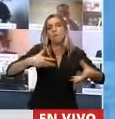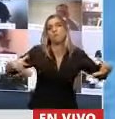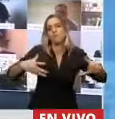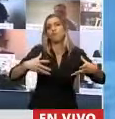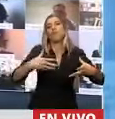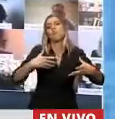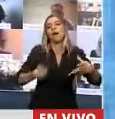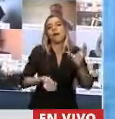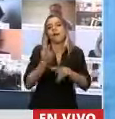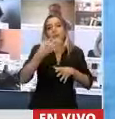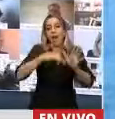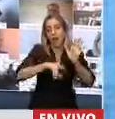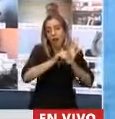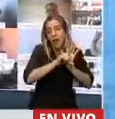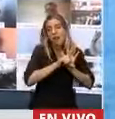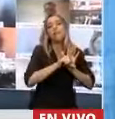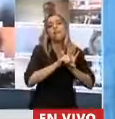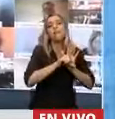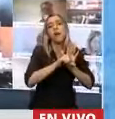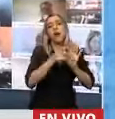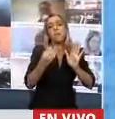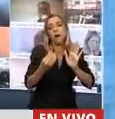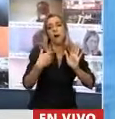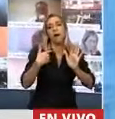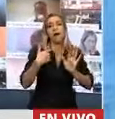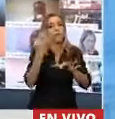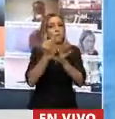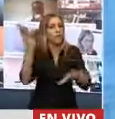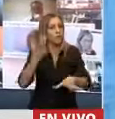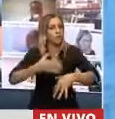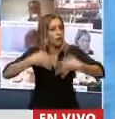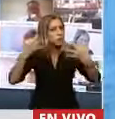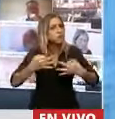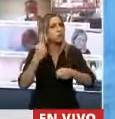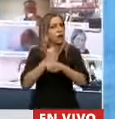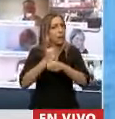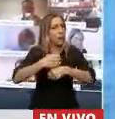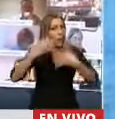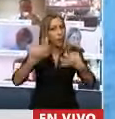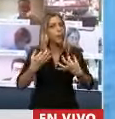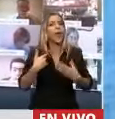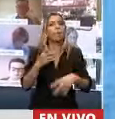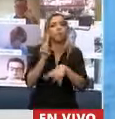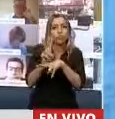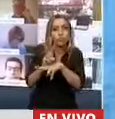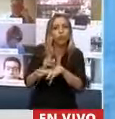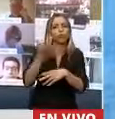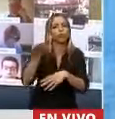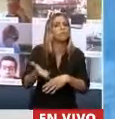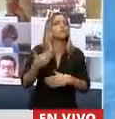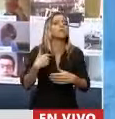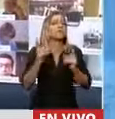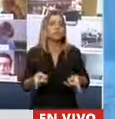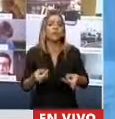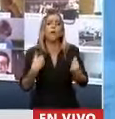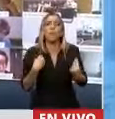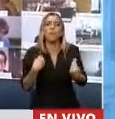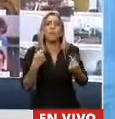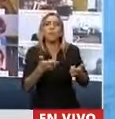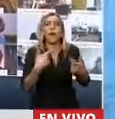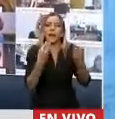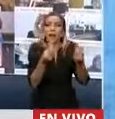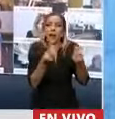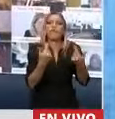tener un mejor ejercicio, mayor protección para los profesionales y mayor calidad de la función social